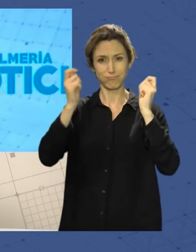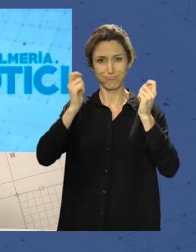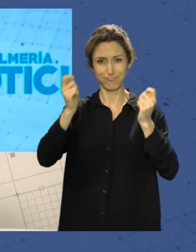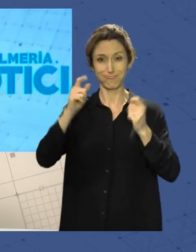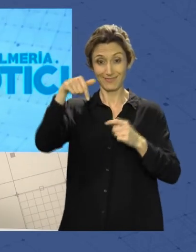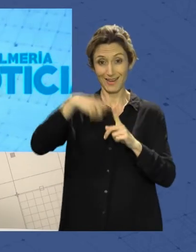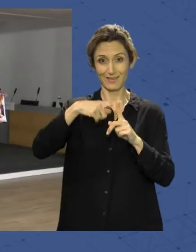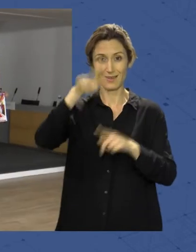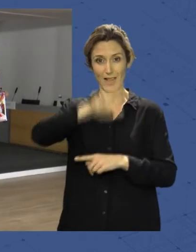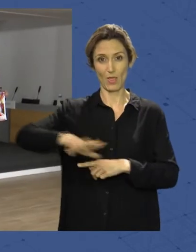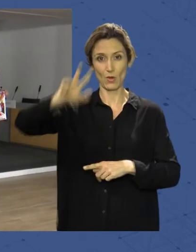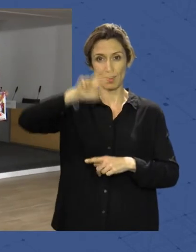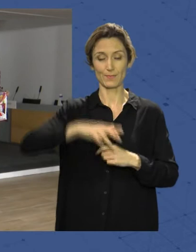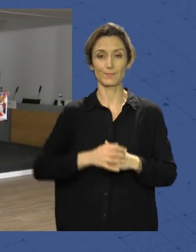nacional.